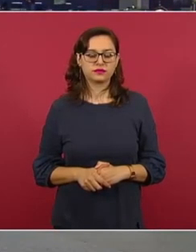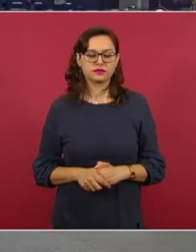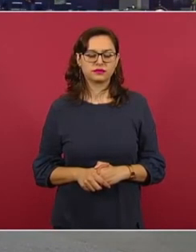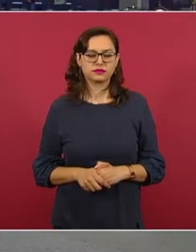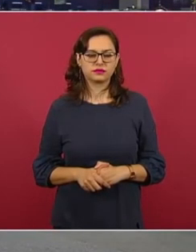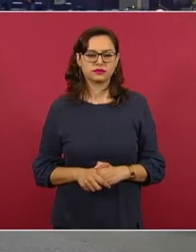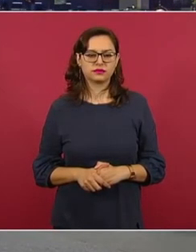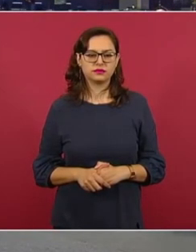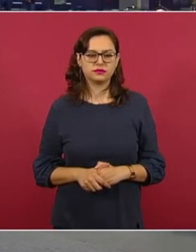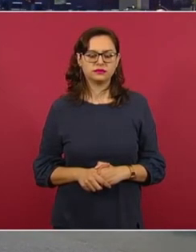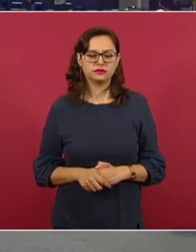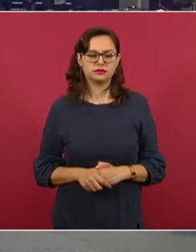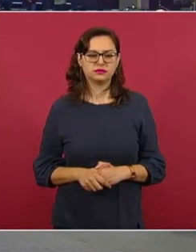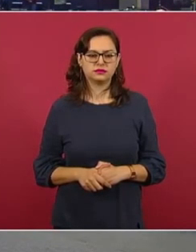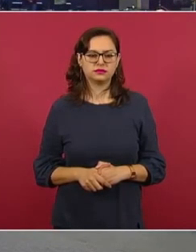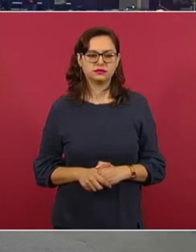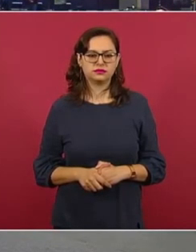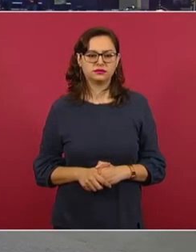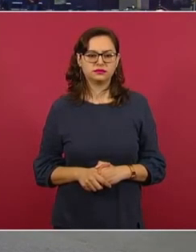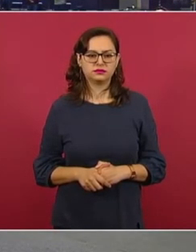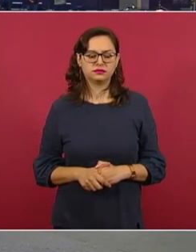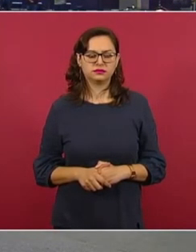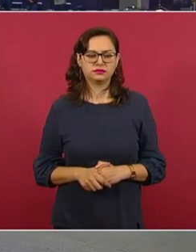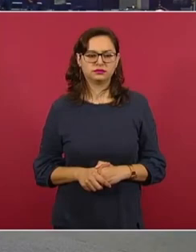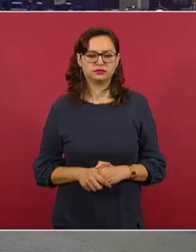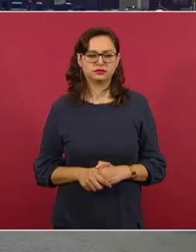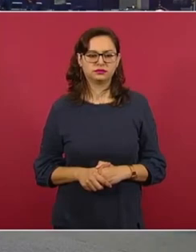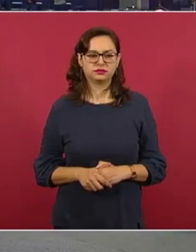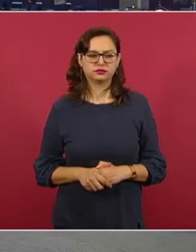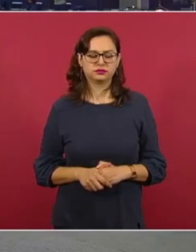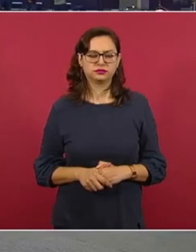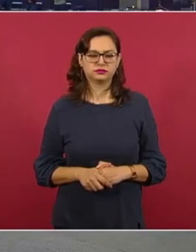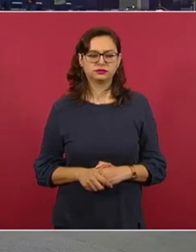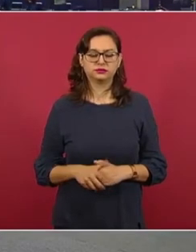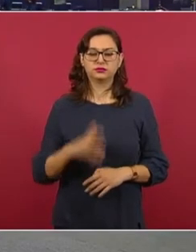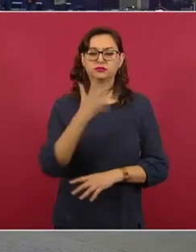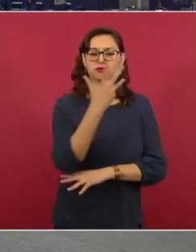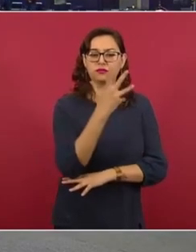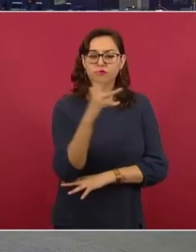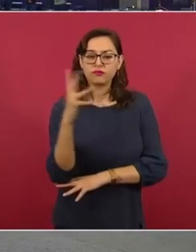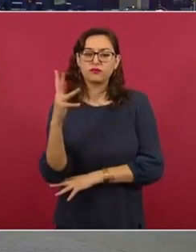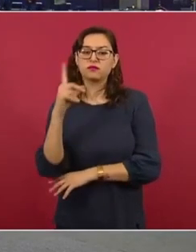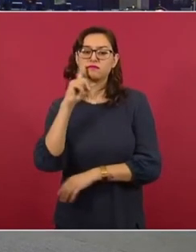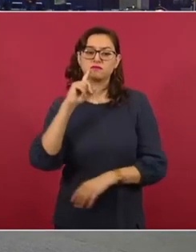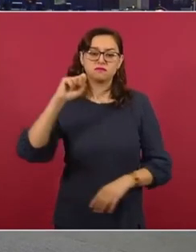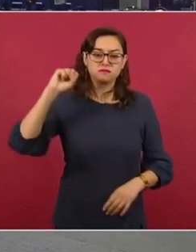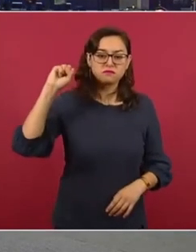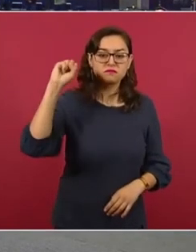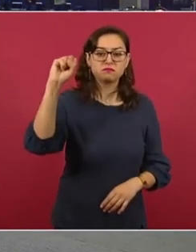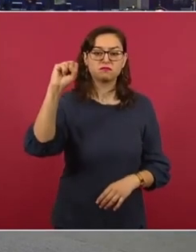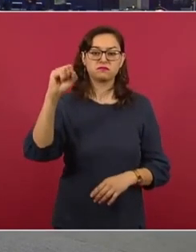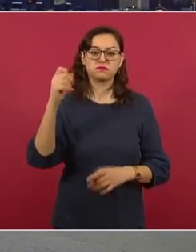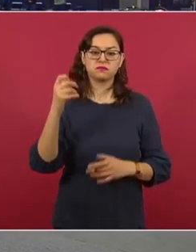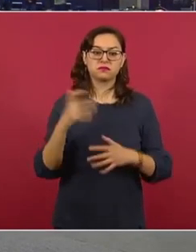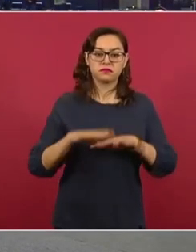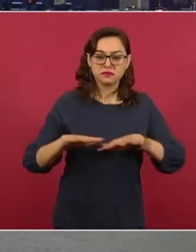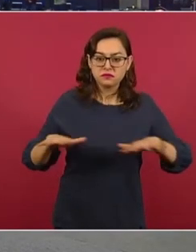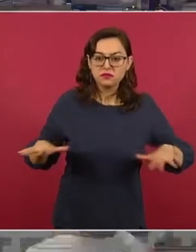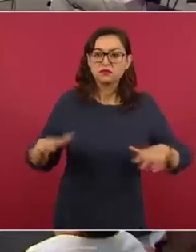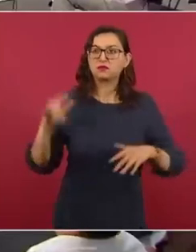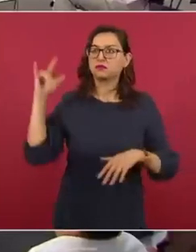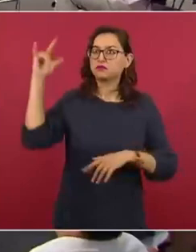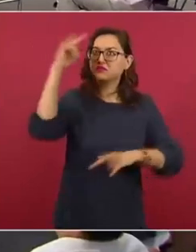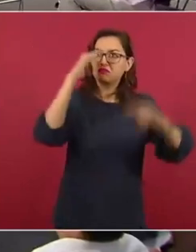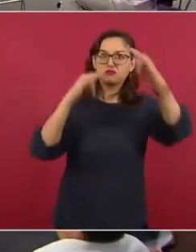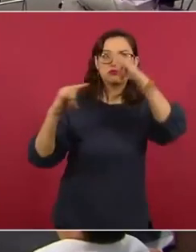Ambientalistas, feministas, diplomáticos, epidemiólogos, biólogos, ingenieros en aeronáutica